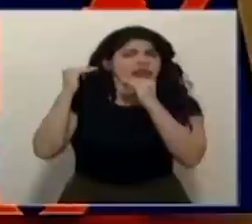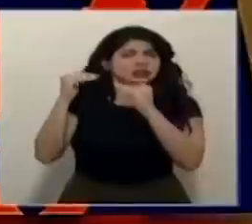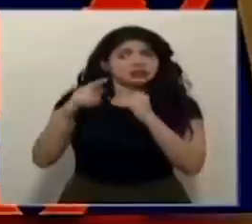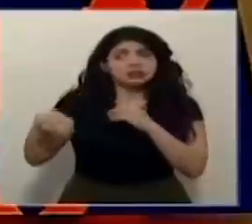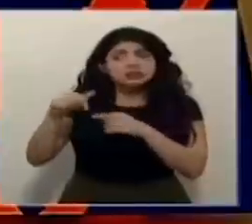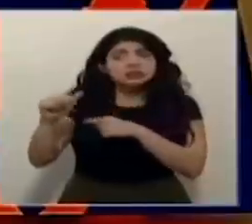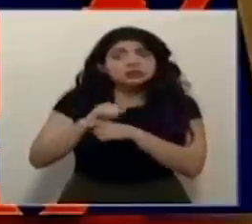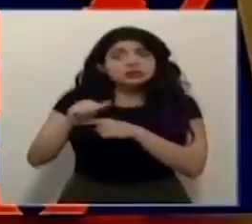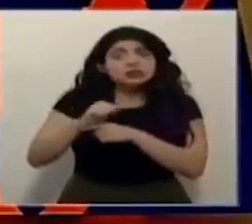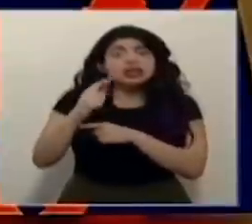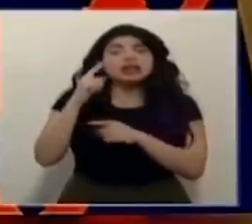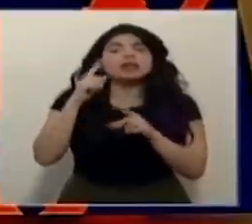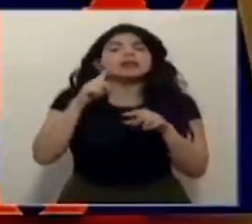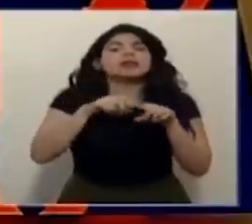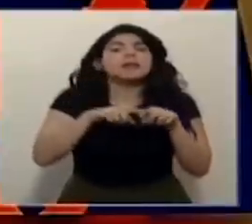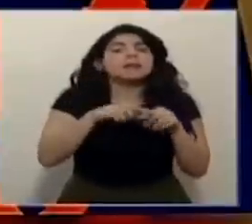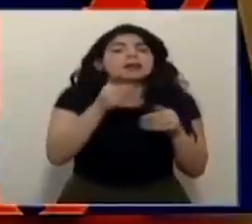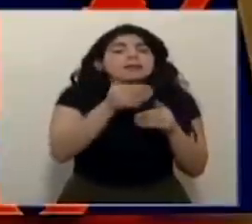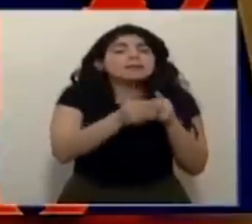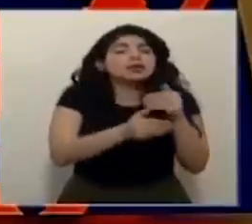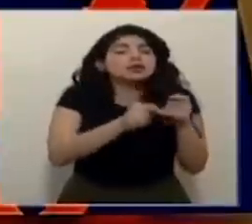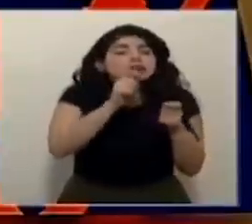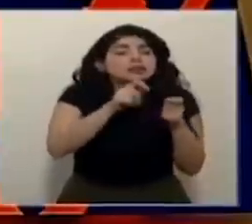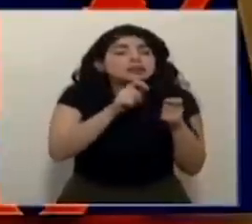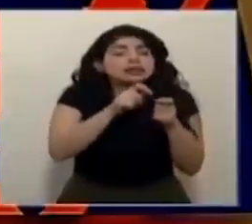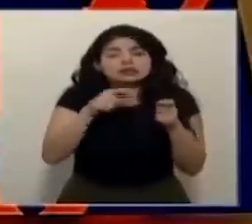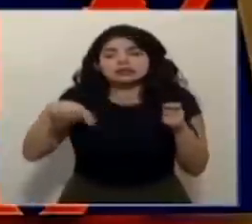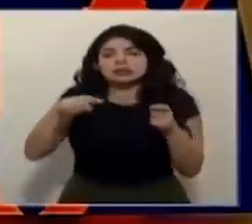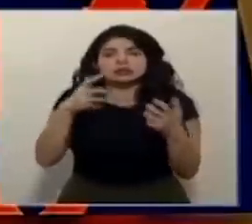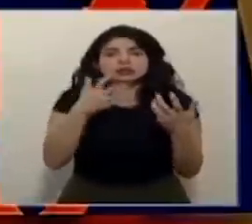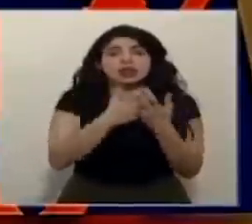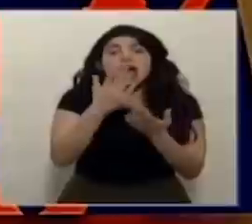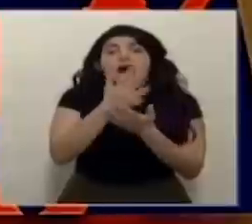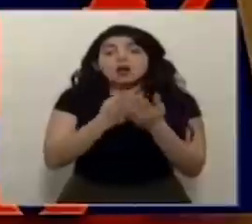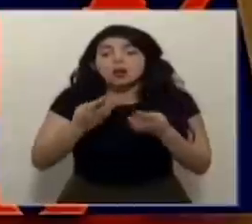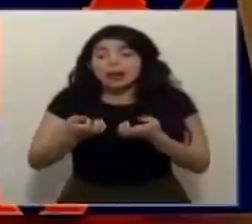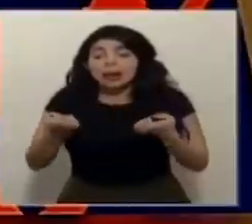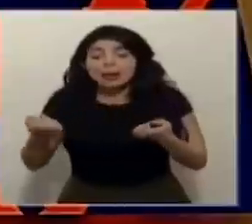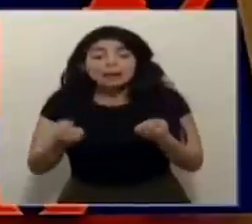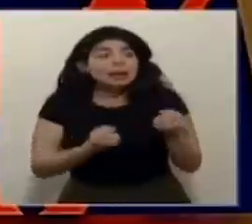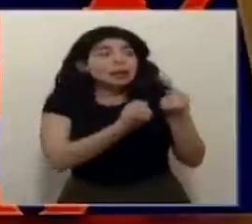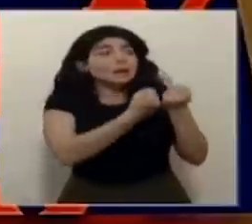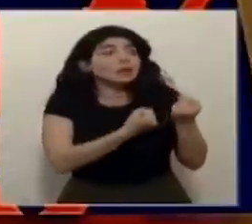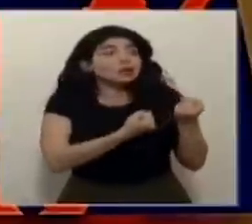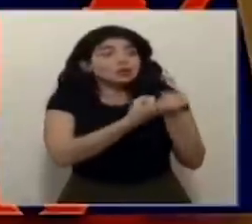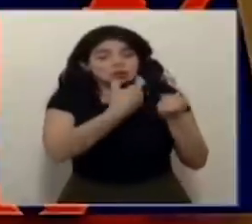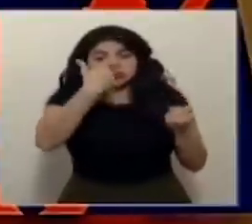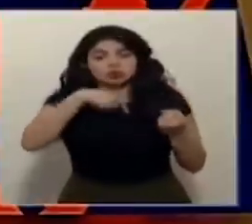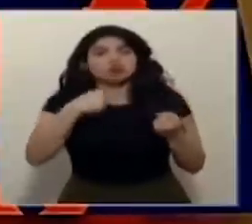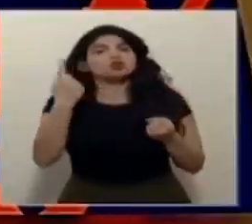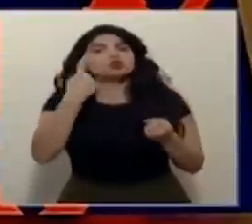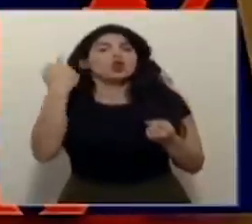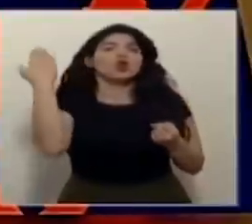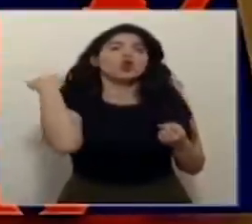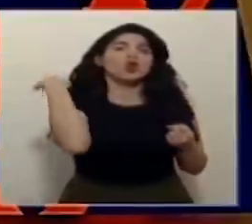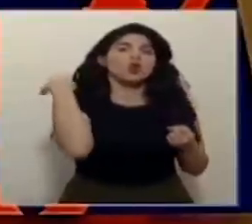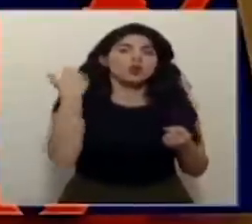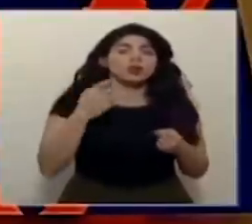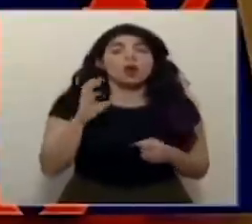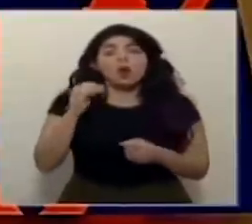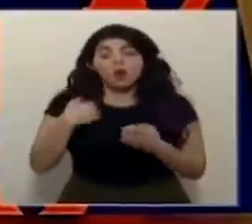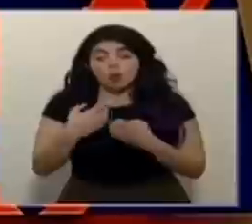inclusive para cada uno de los procedimientos que ellos llevan hay instrumentistas que están especializadas en columna o hay